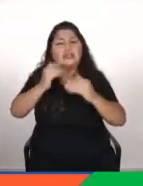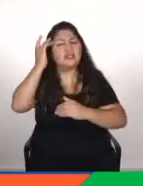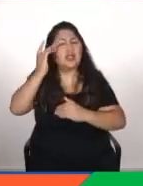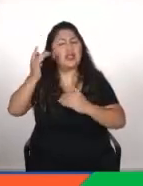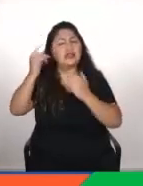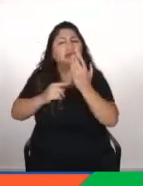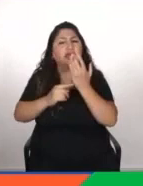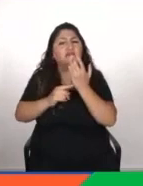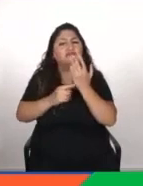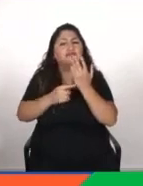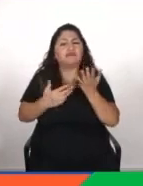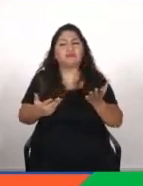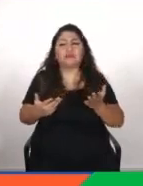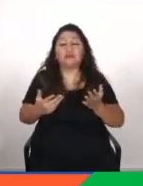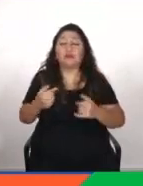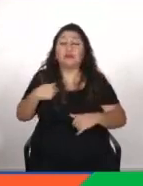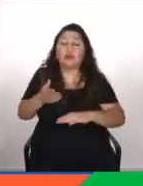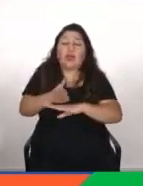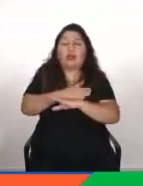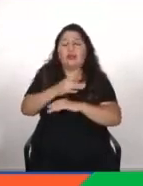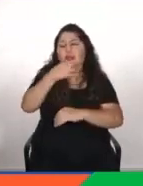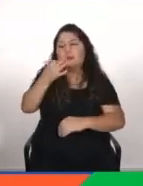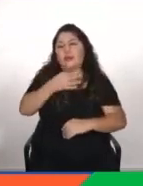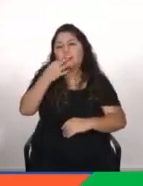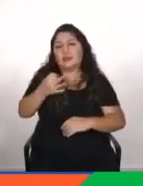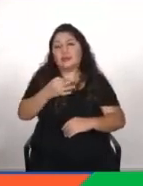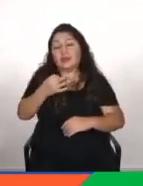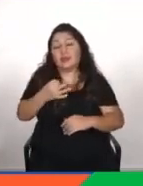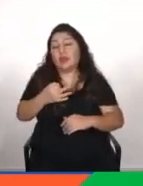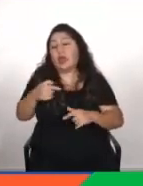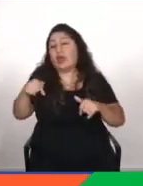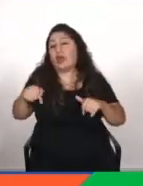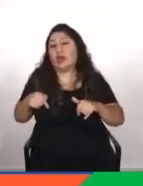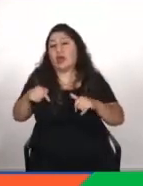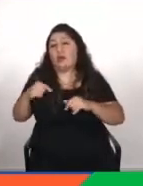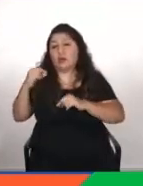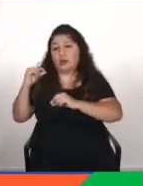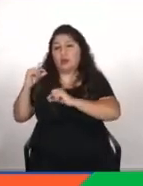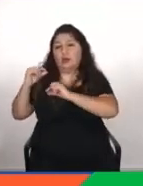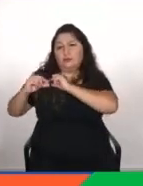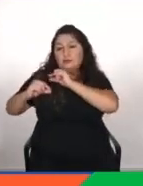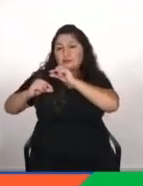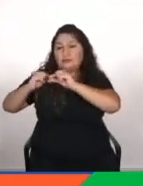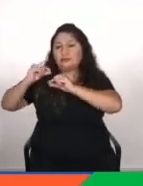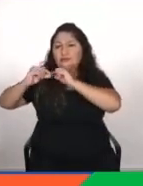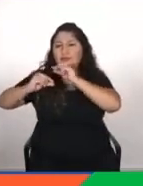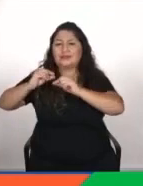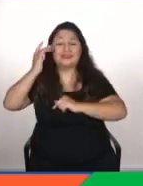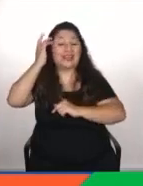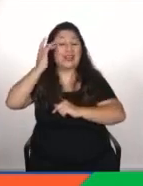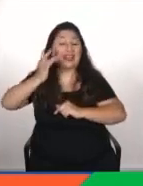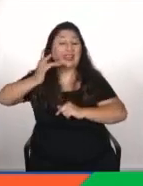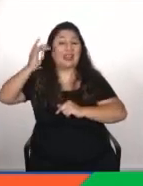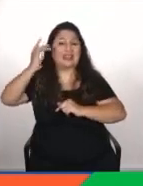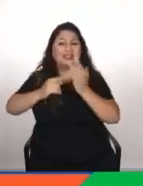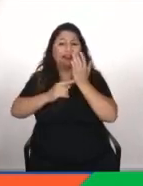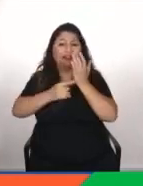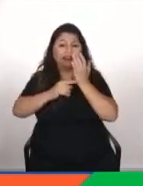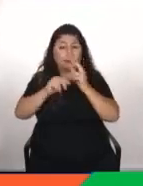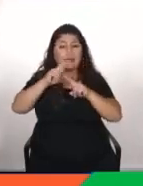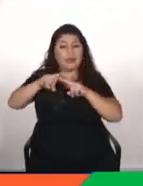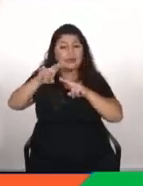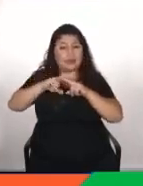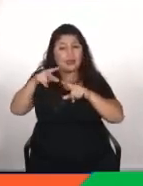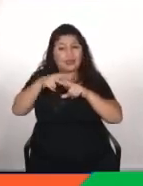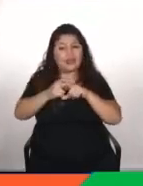Bueno en este caso lo que te comentaba antes al final estamos poco a poco desde nuestro campo de la inteligencia artificial desarrollando la herramienta y la